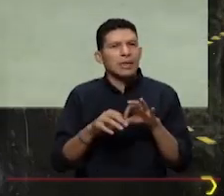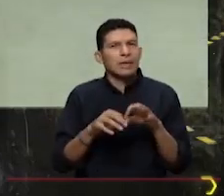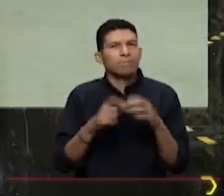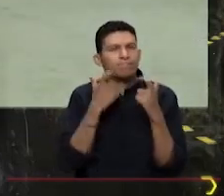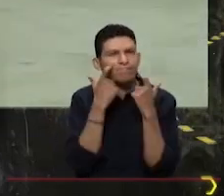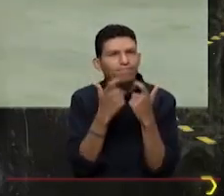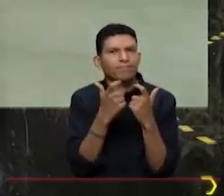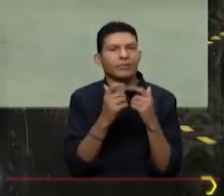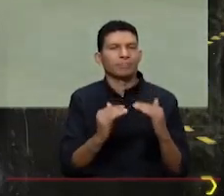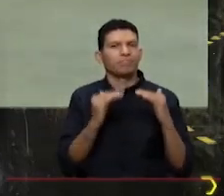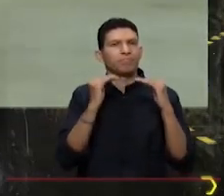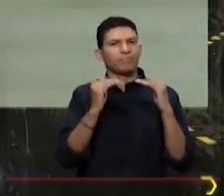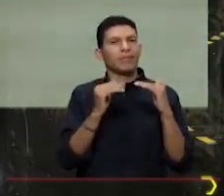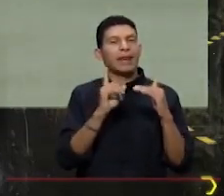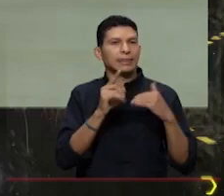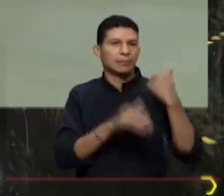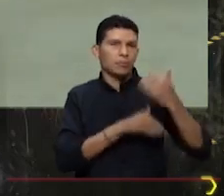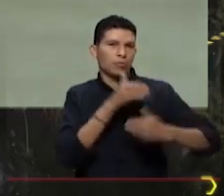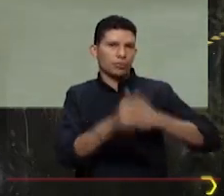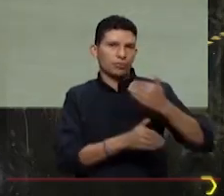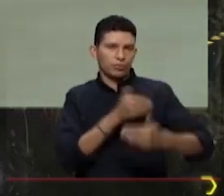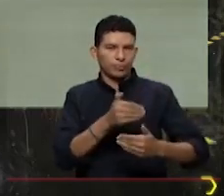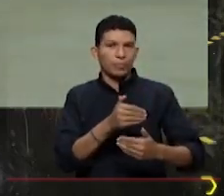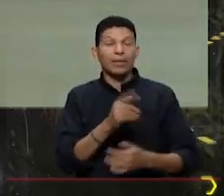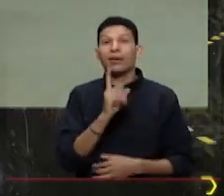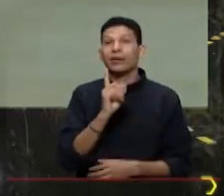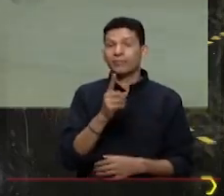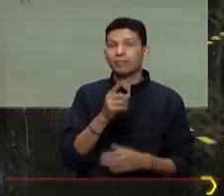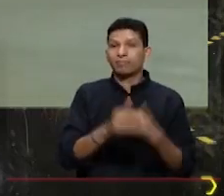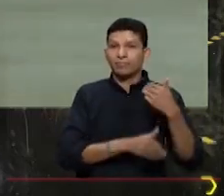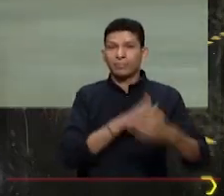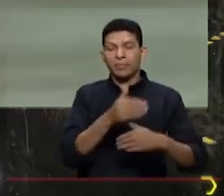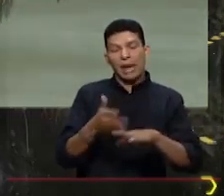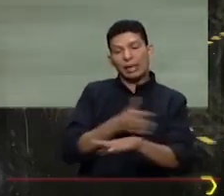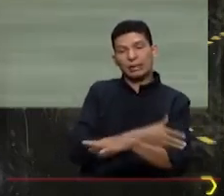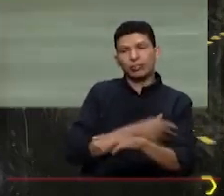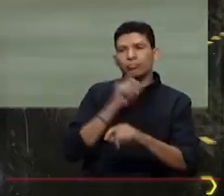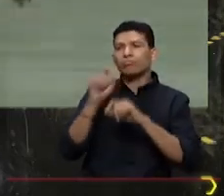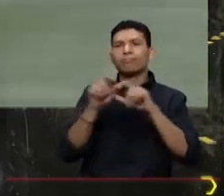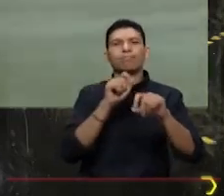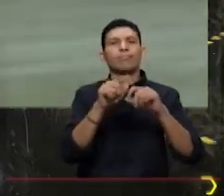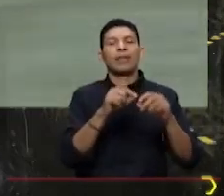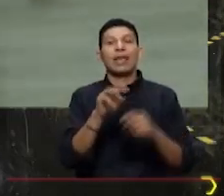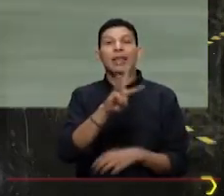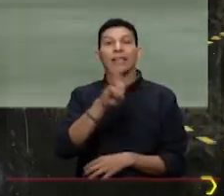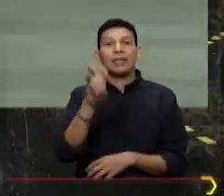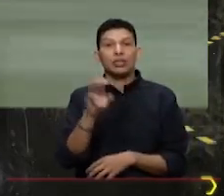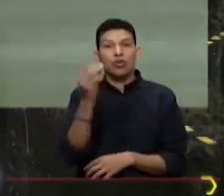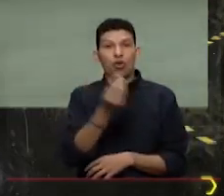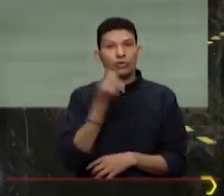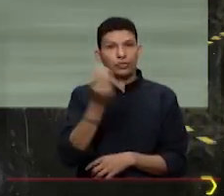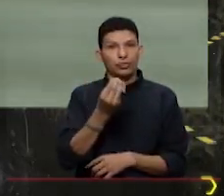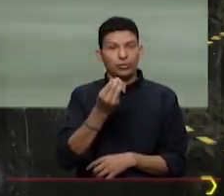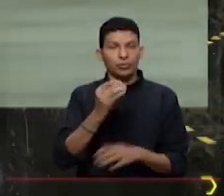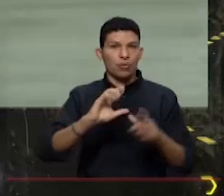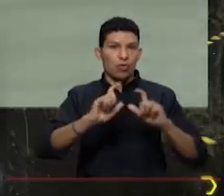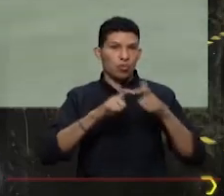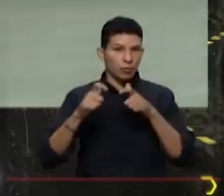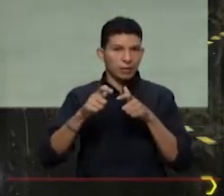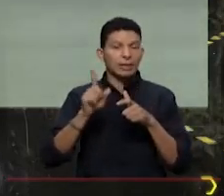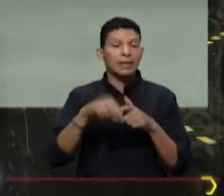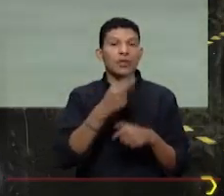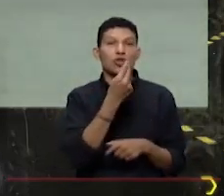relevancia que tiene este proceso. Este proceso hizo una consulta previa con 38 consejos comunitarios y 12 comunidades